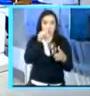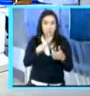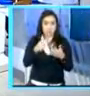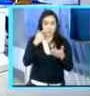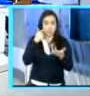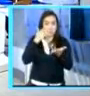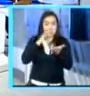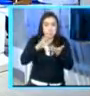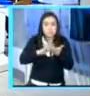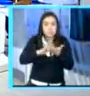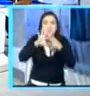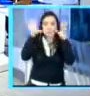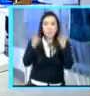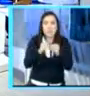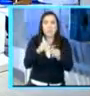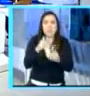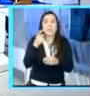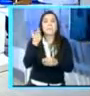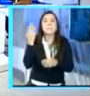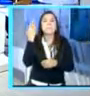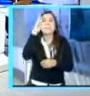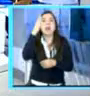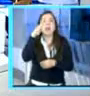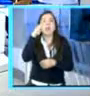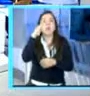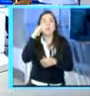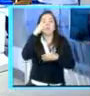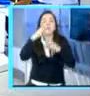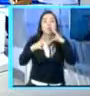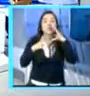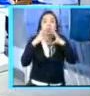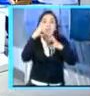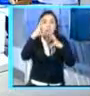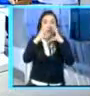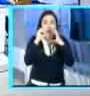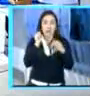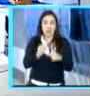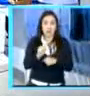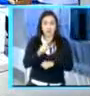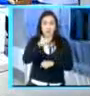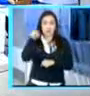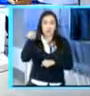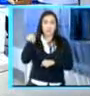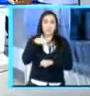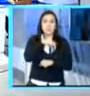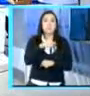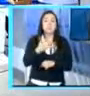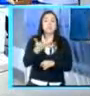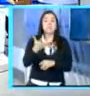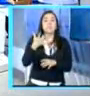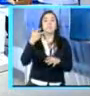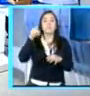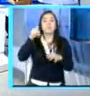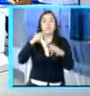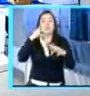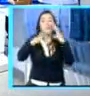extranjero se respete. Ese es el tema esencial en todos estos movimientos políticos